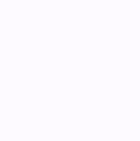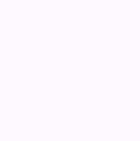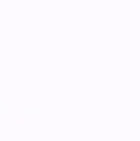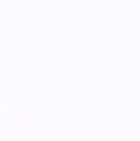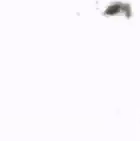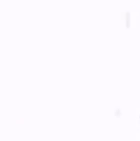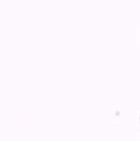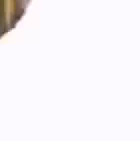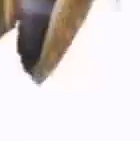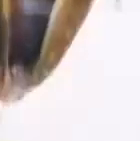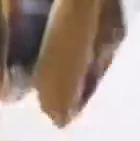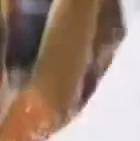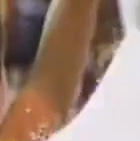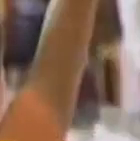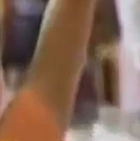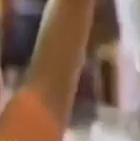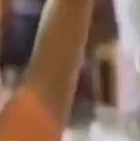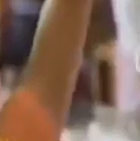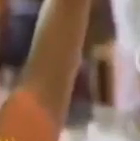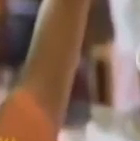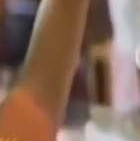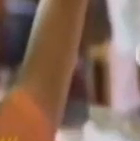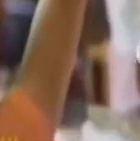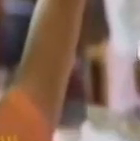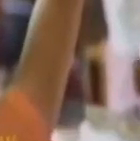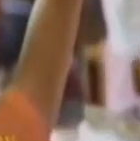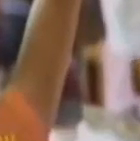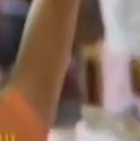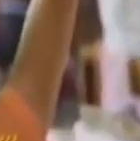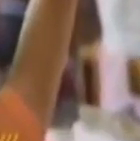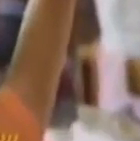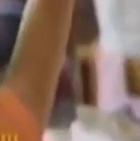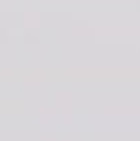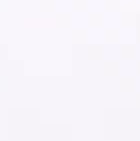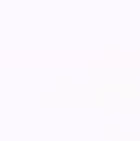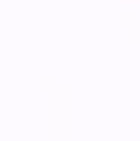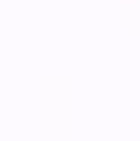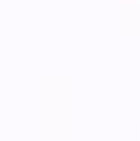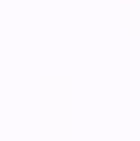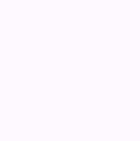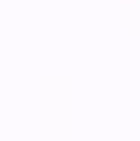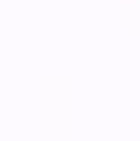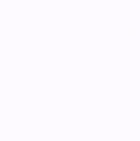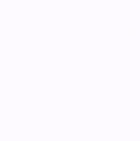A continuación, Comunicación y Lenguaje, Cuarto Primaria.